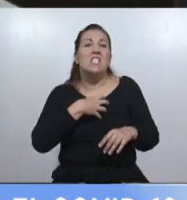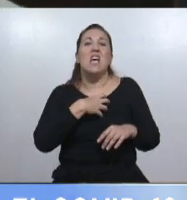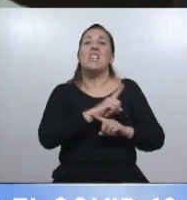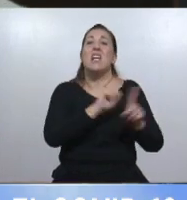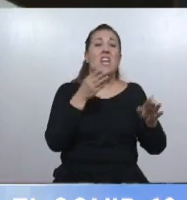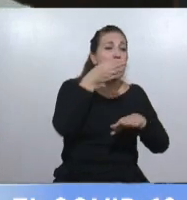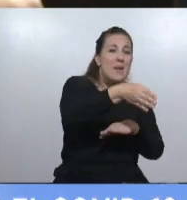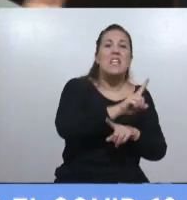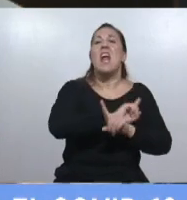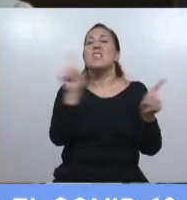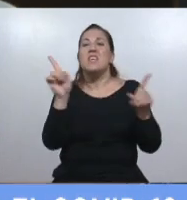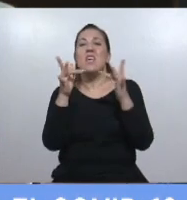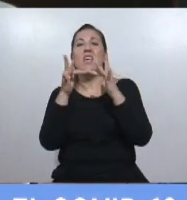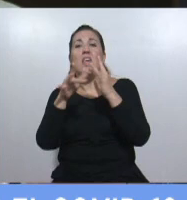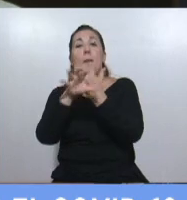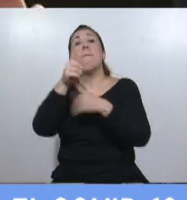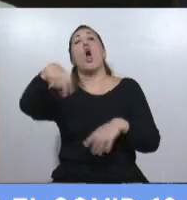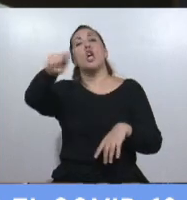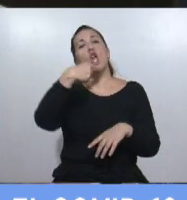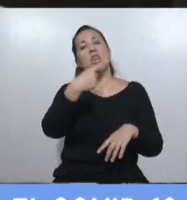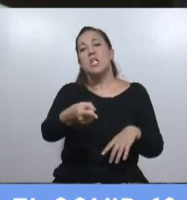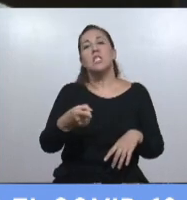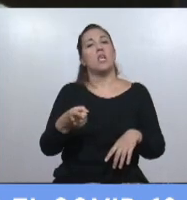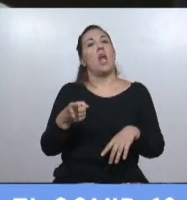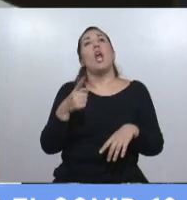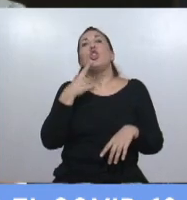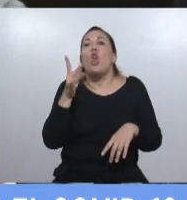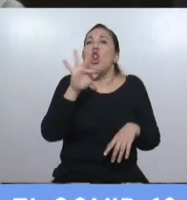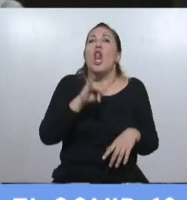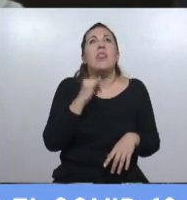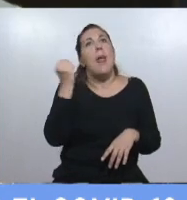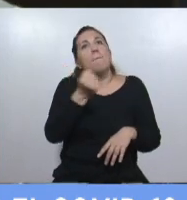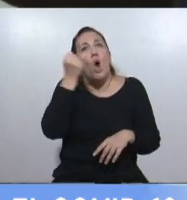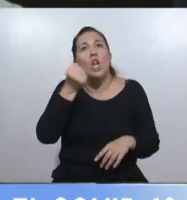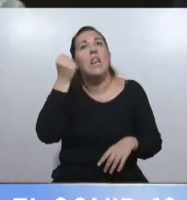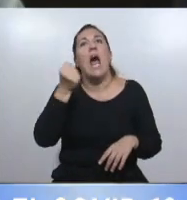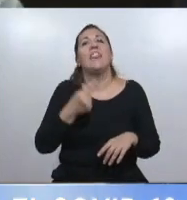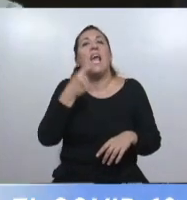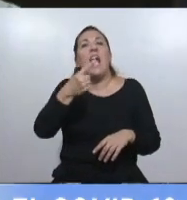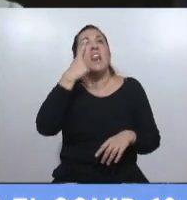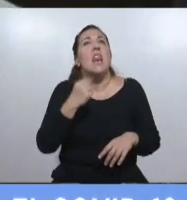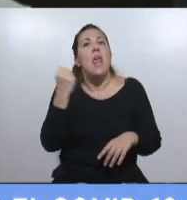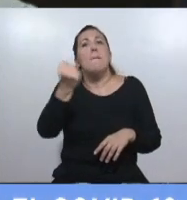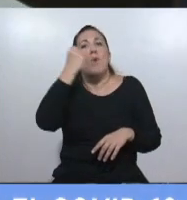pero ellos se la pasaban diciendo cada día cuenta como un como